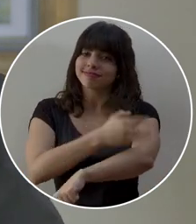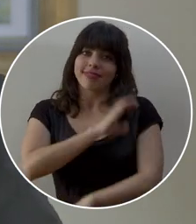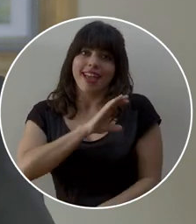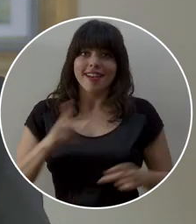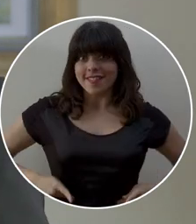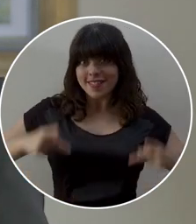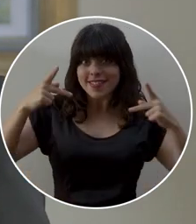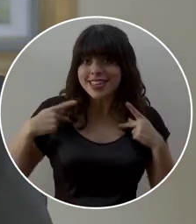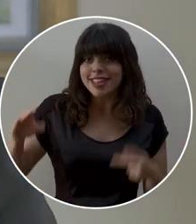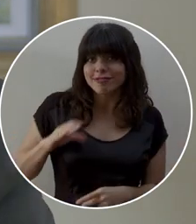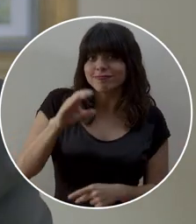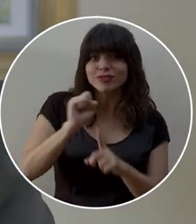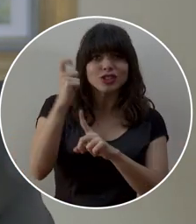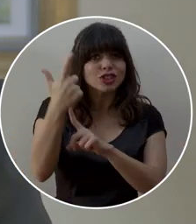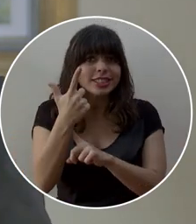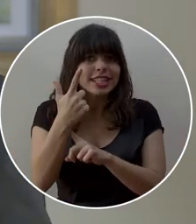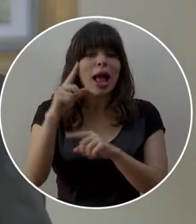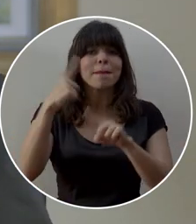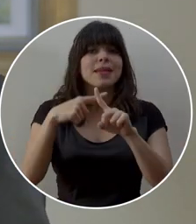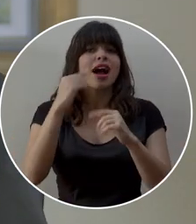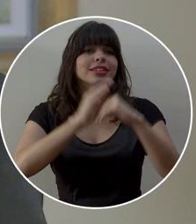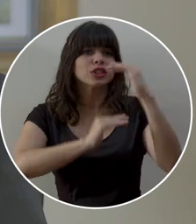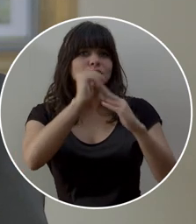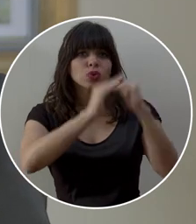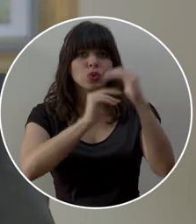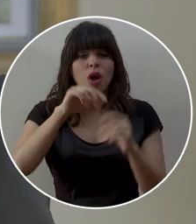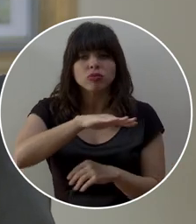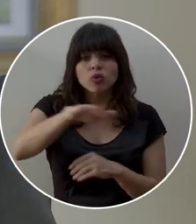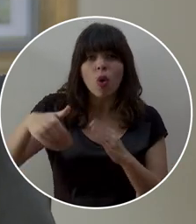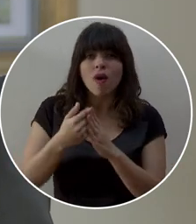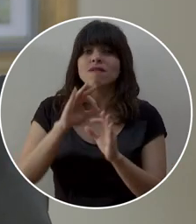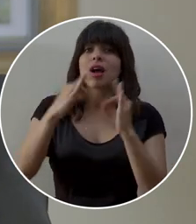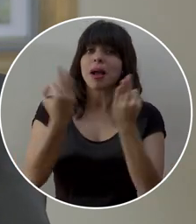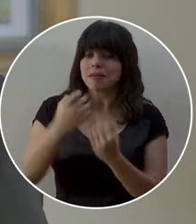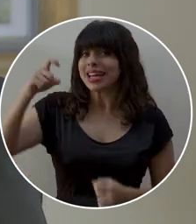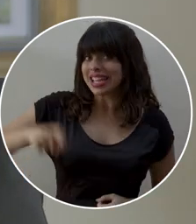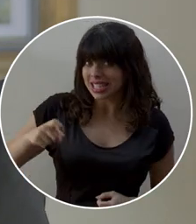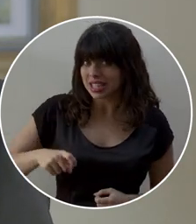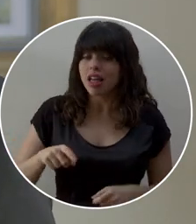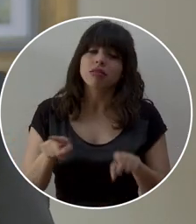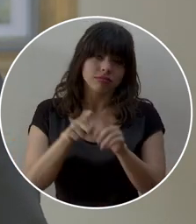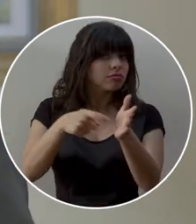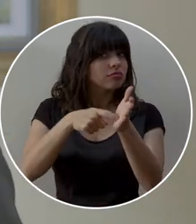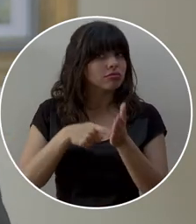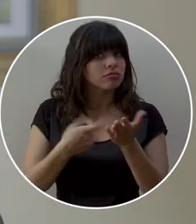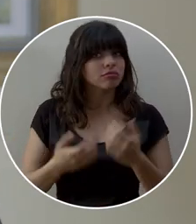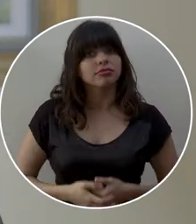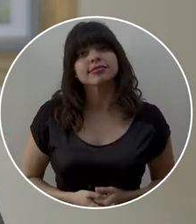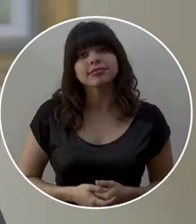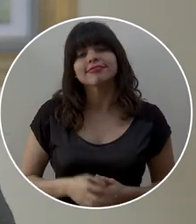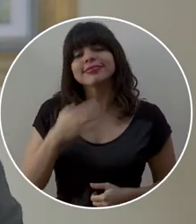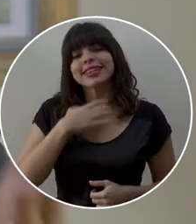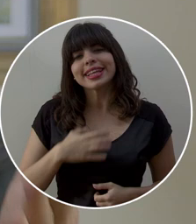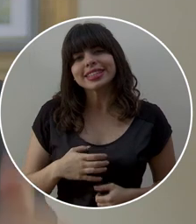mejorar la calidad de vida, la inversión social y la infraestructura que nuestras familias necesitan y demandan.